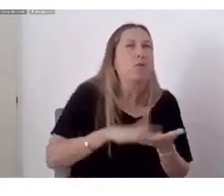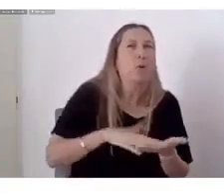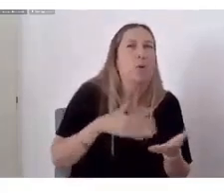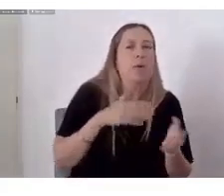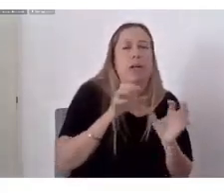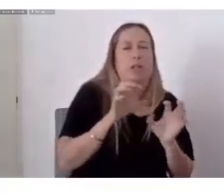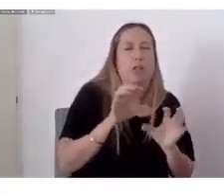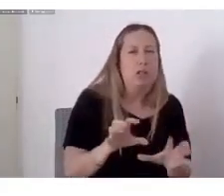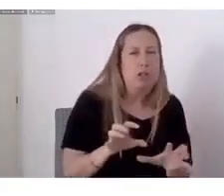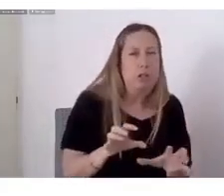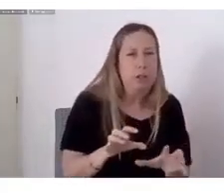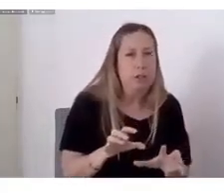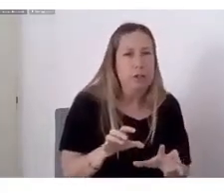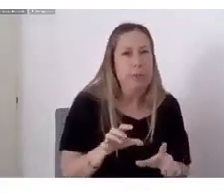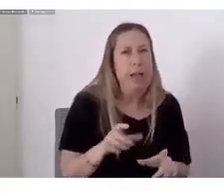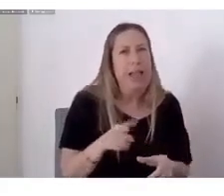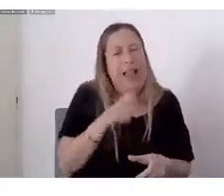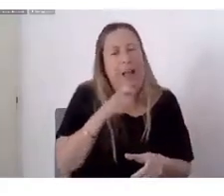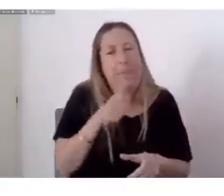porque lo diga